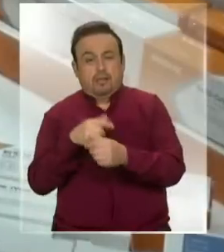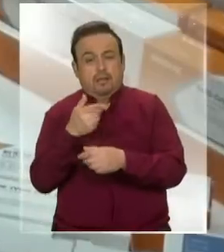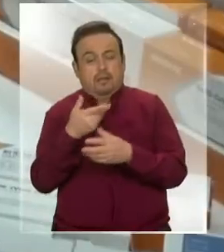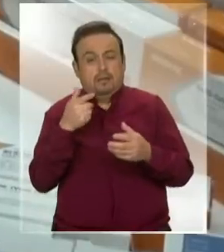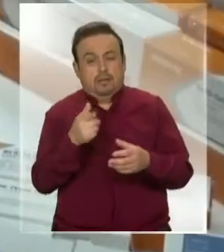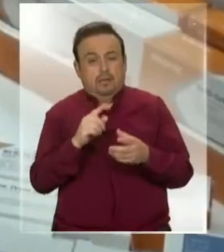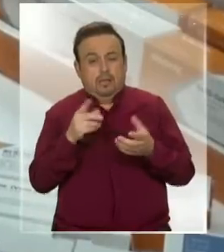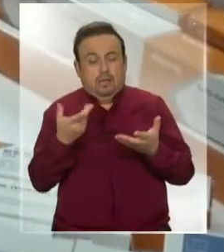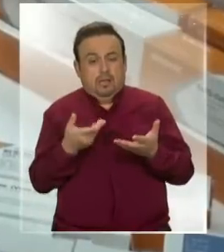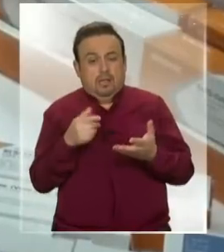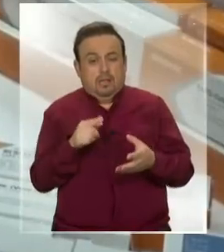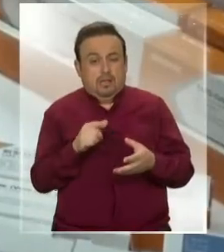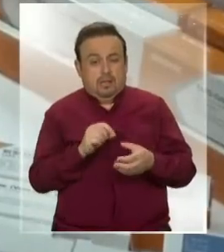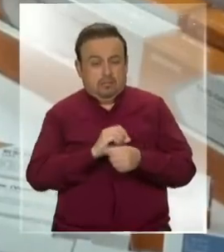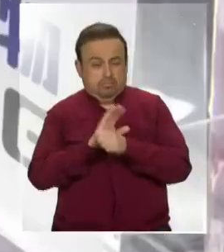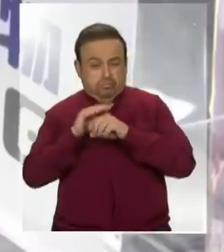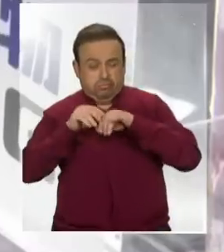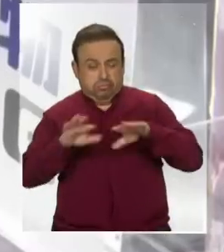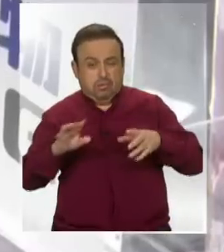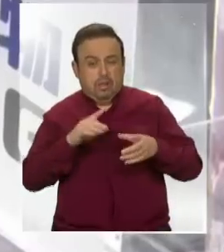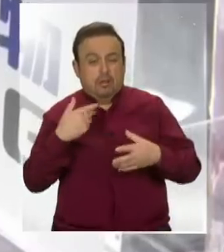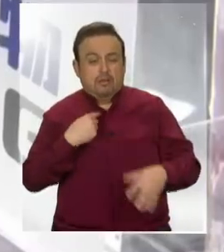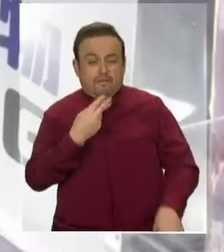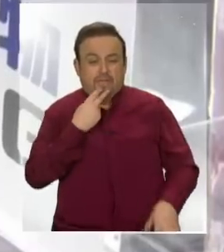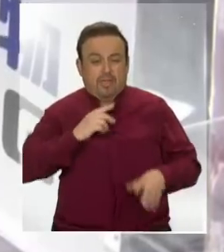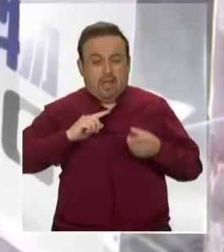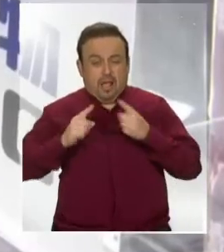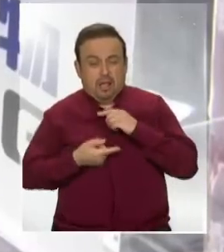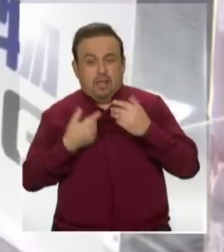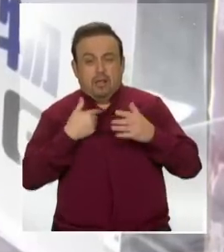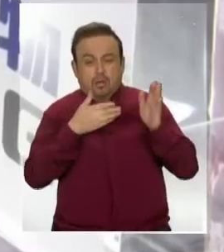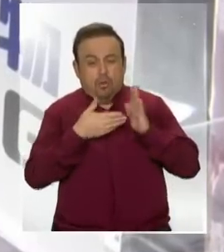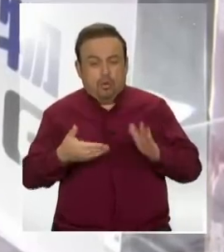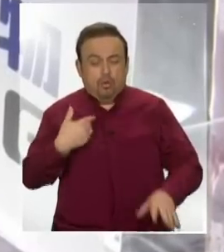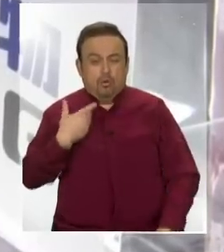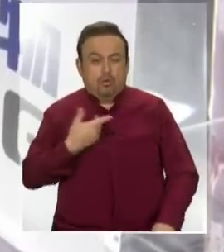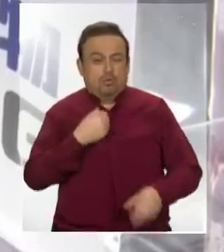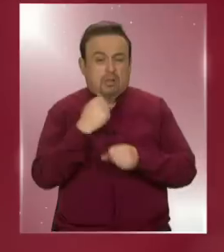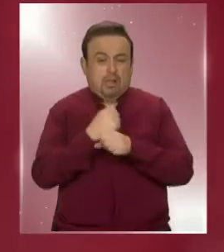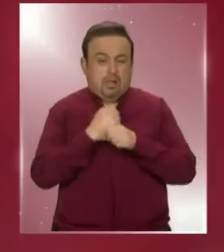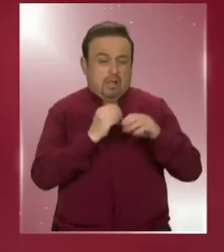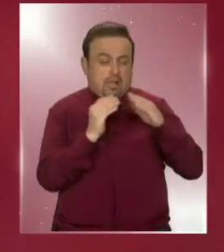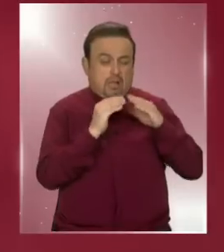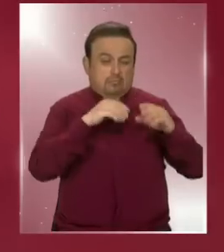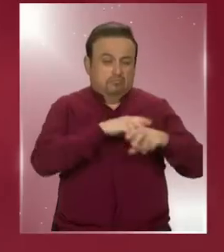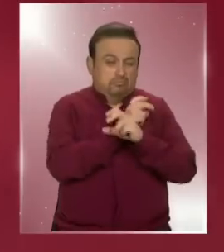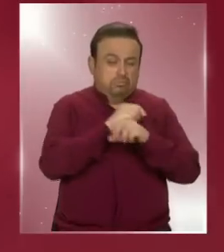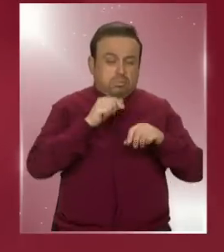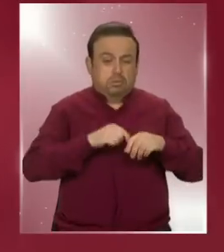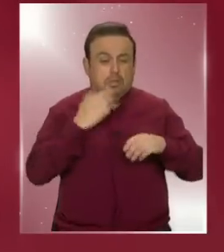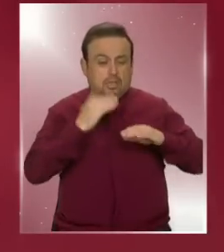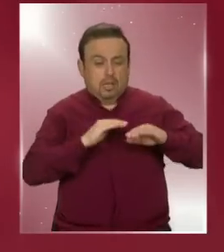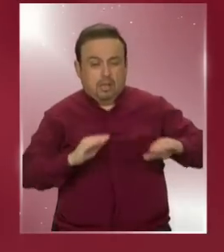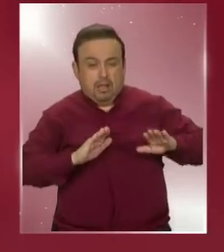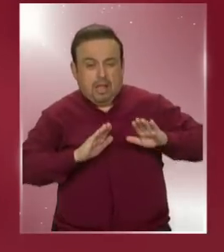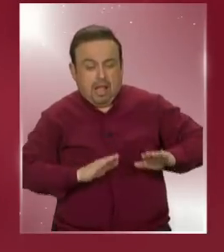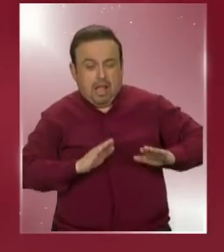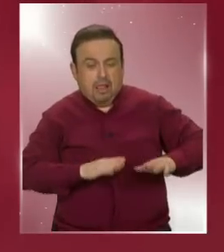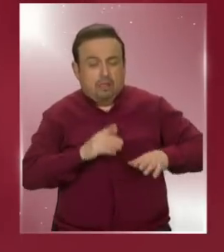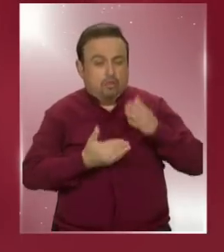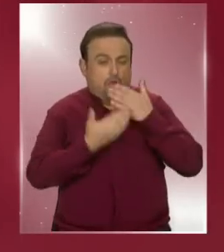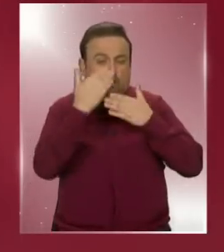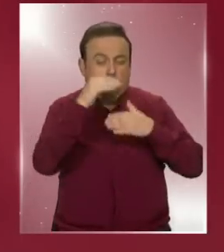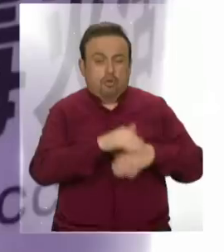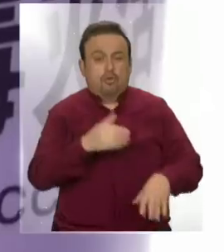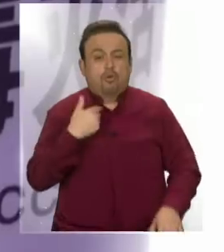raíz del cambio que ha significado la pandemia en las formas de vida, en las pautas de conducta, trabajar en la casa, estar con los niños también todo el